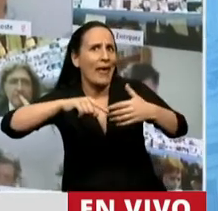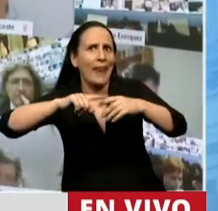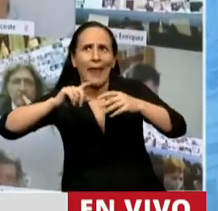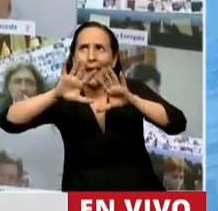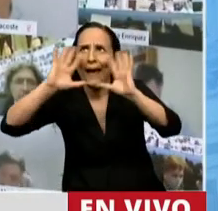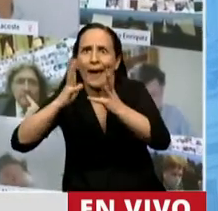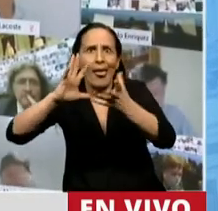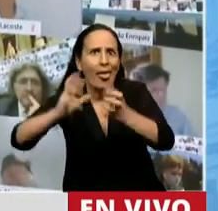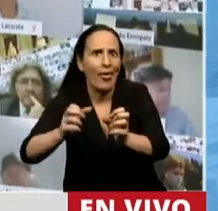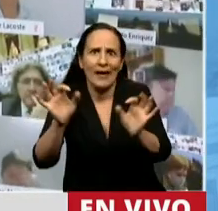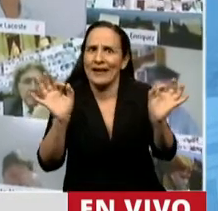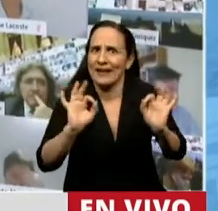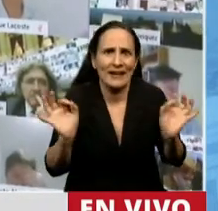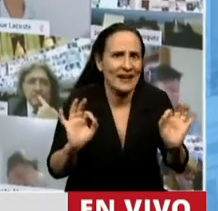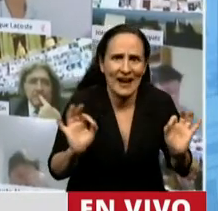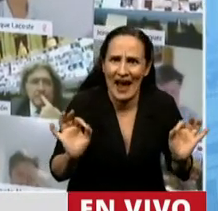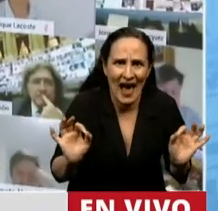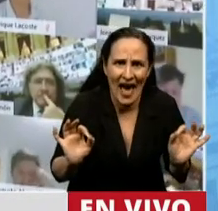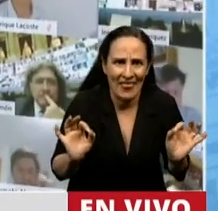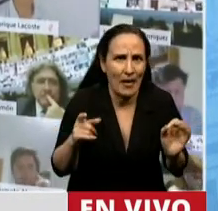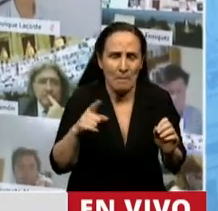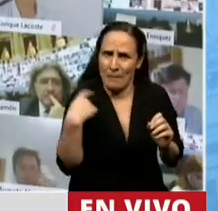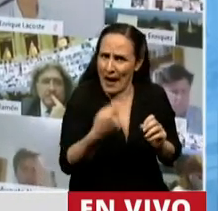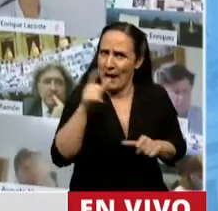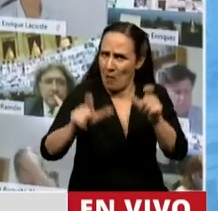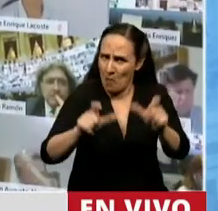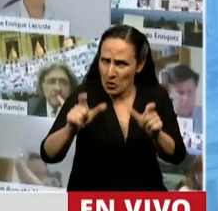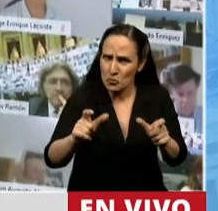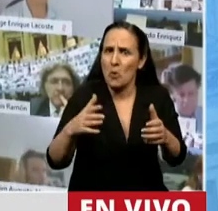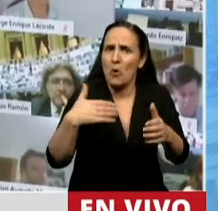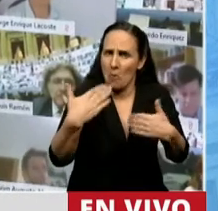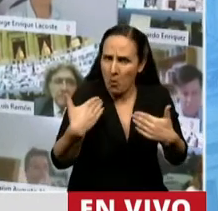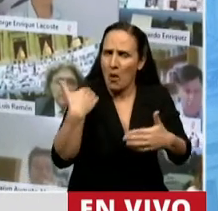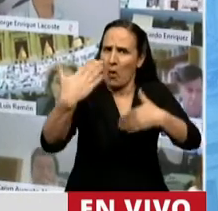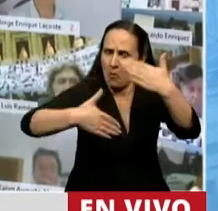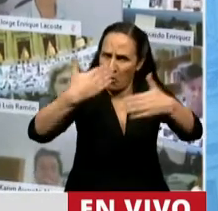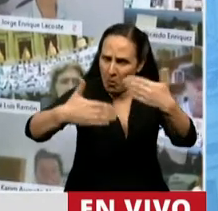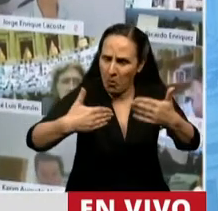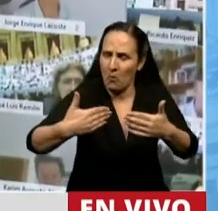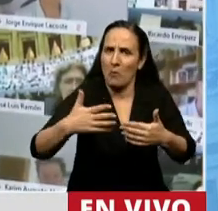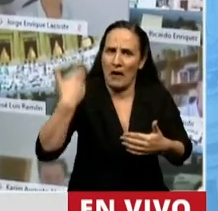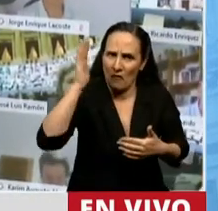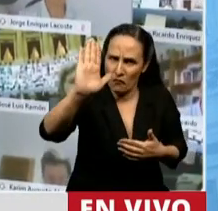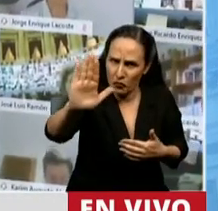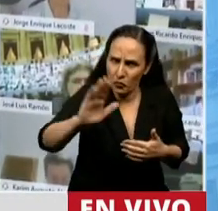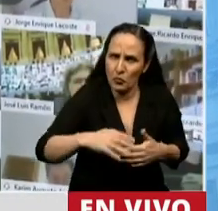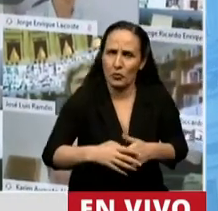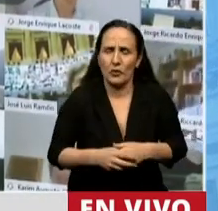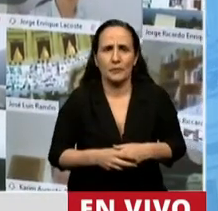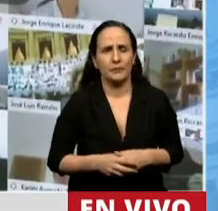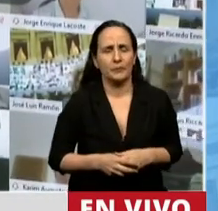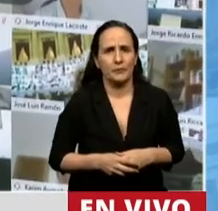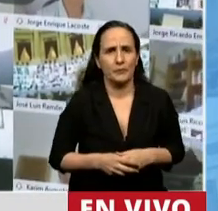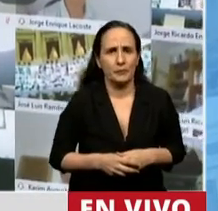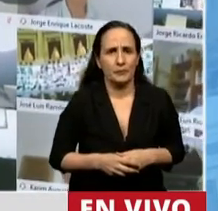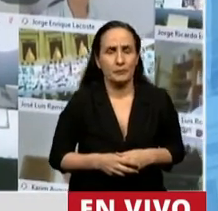bienes comunes para el goce y uso por parte de las generaciones futuras. Me